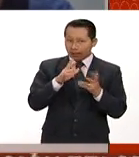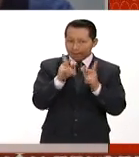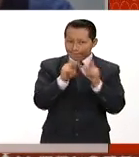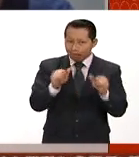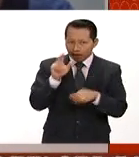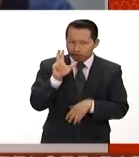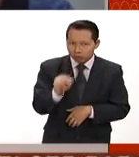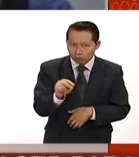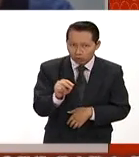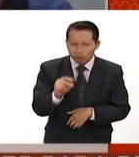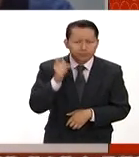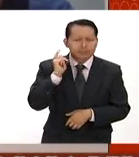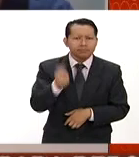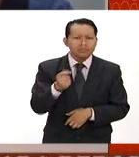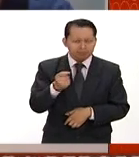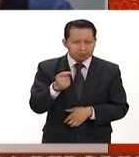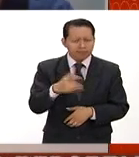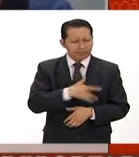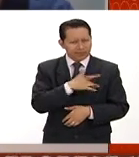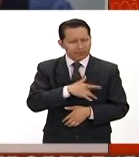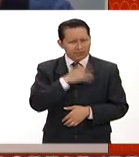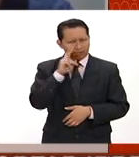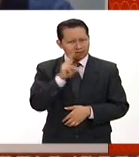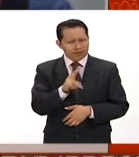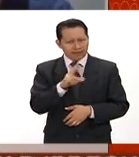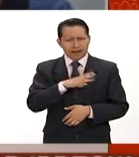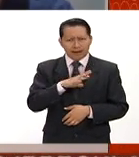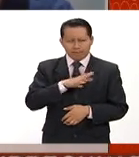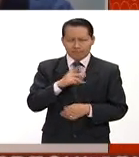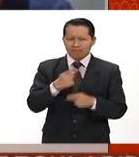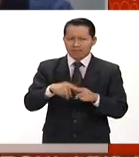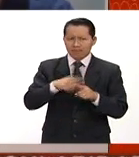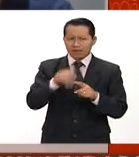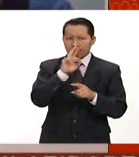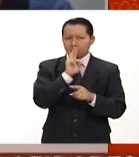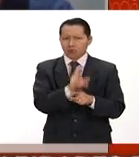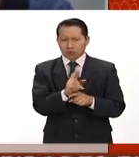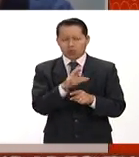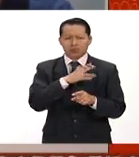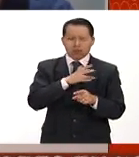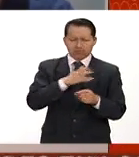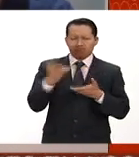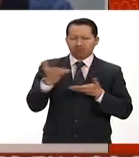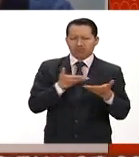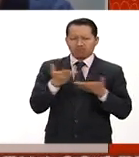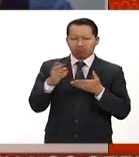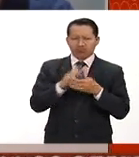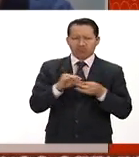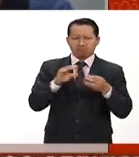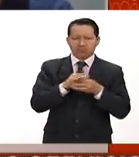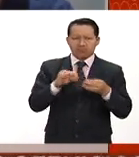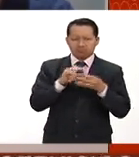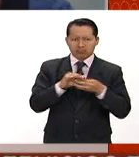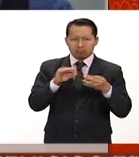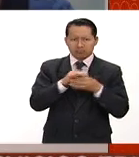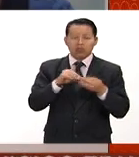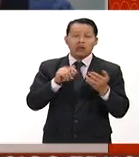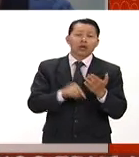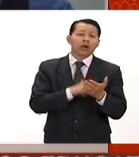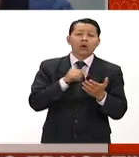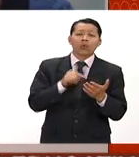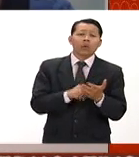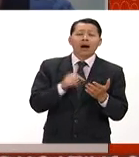que aparentemente de acuerdo con los reportes que hemos recibido ganó el sí en las zonas más